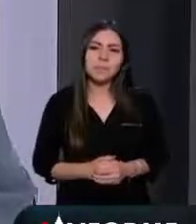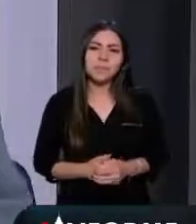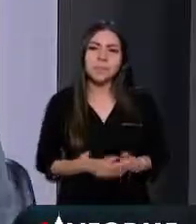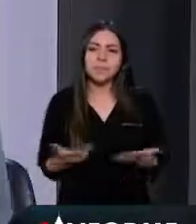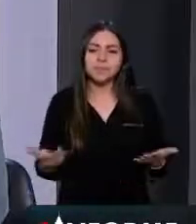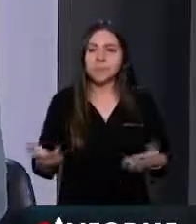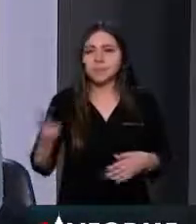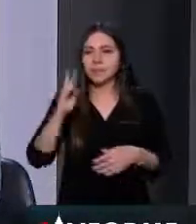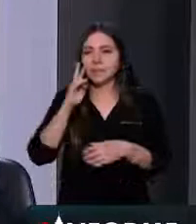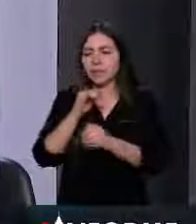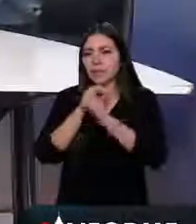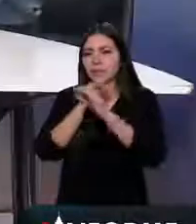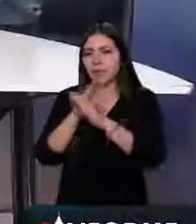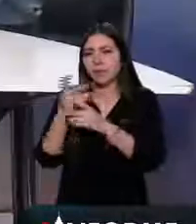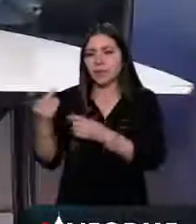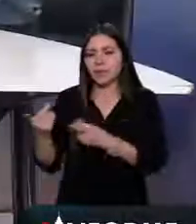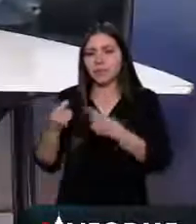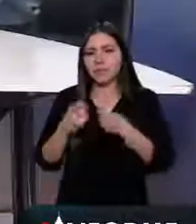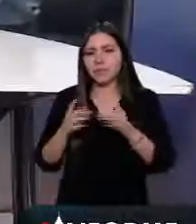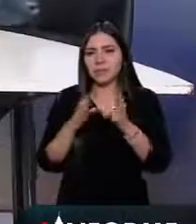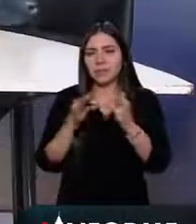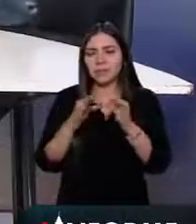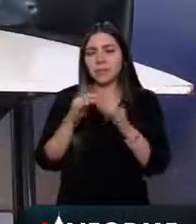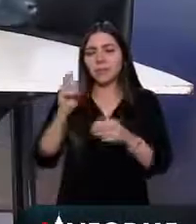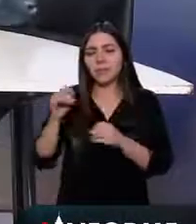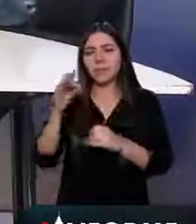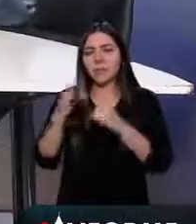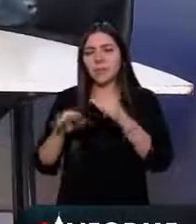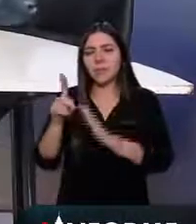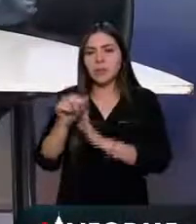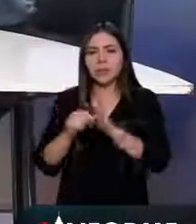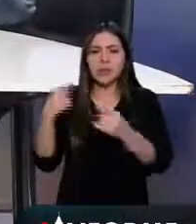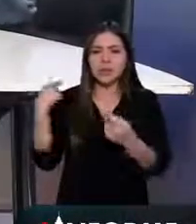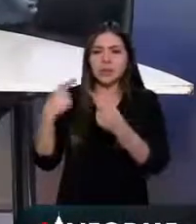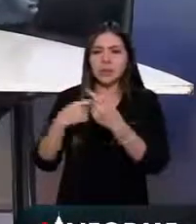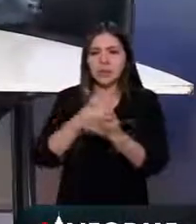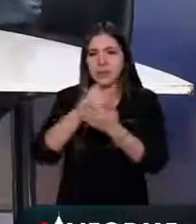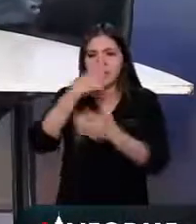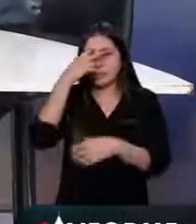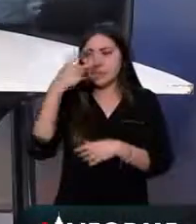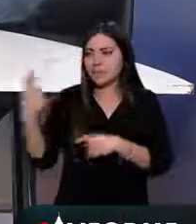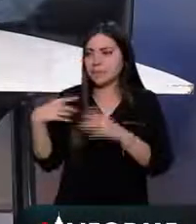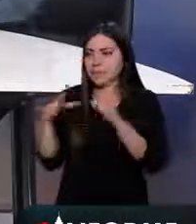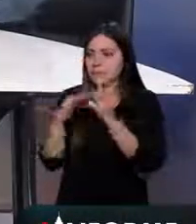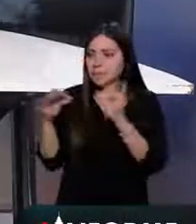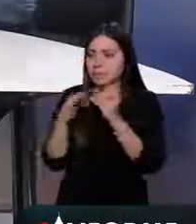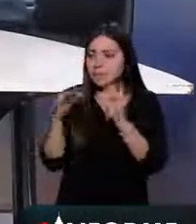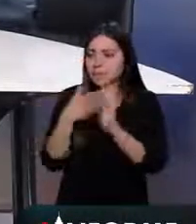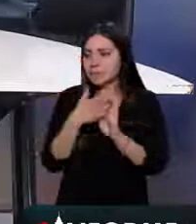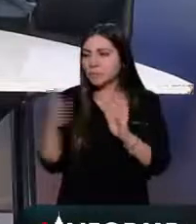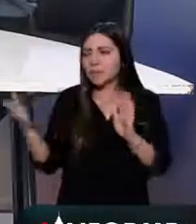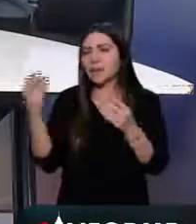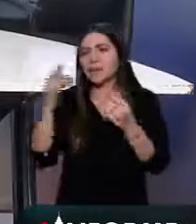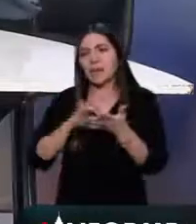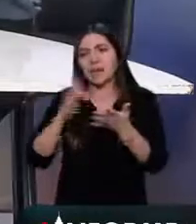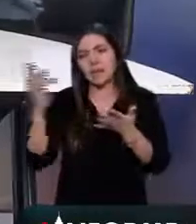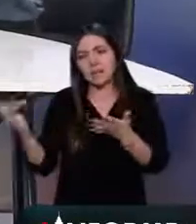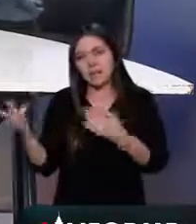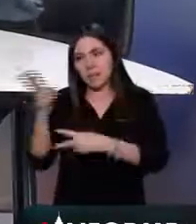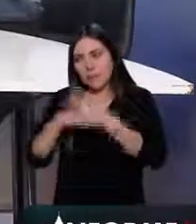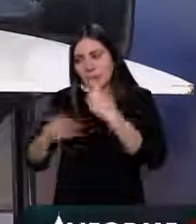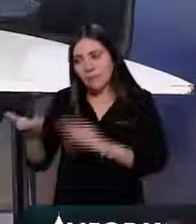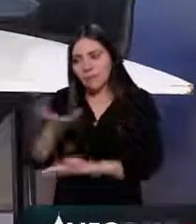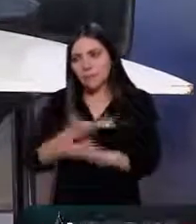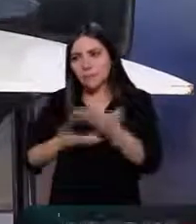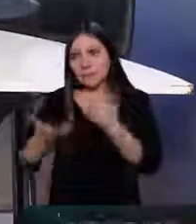pues ahí los datos de este corte de caja del último mes de la capital. Muchísimas gracias por compartirnos todos. Y además el análisis. Muchas gracias